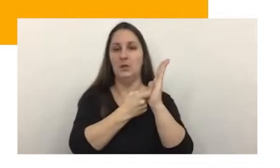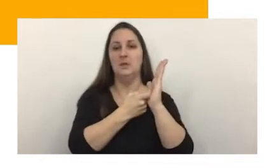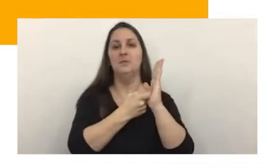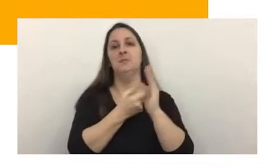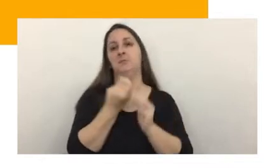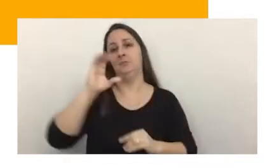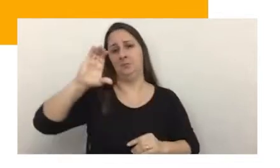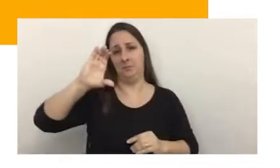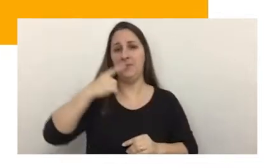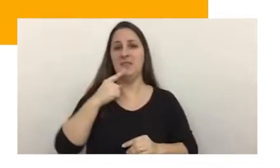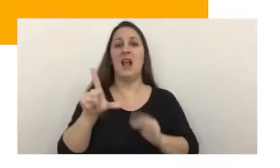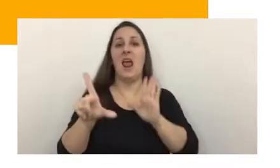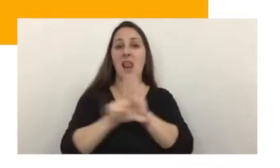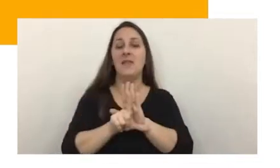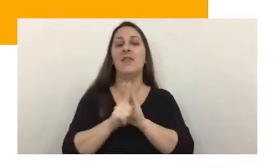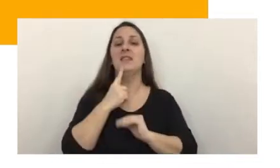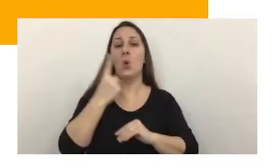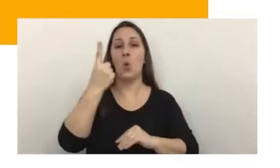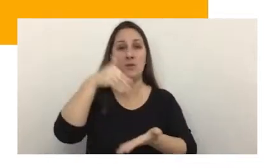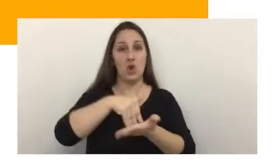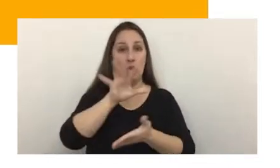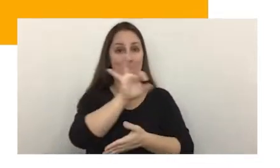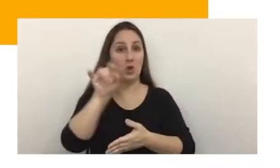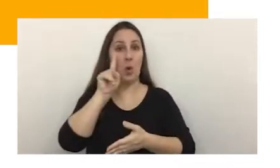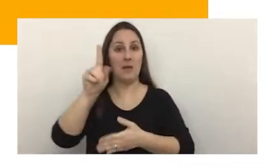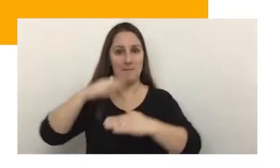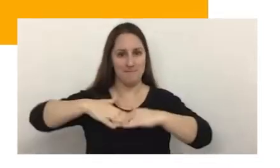establecido por la ley que es que exceda la suma de un millón 500